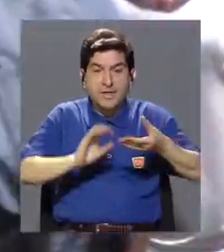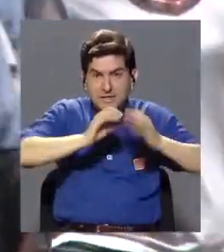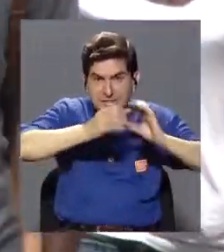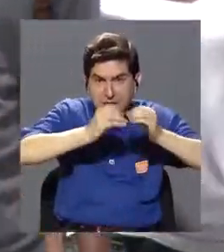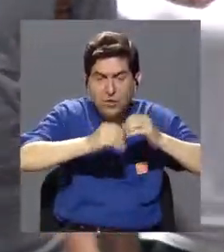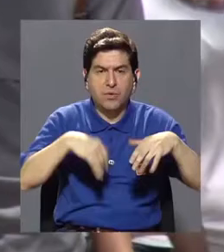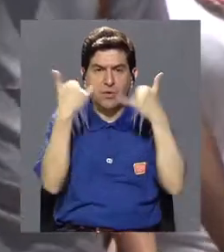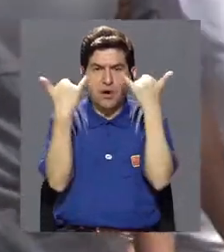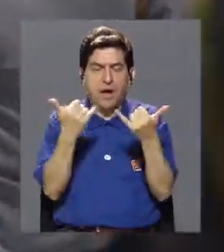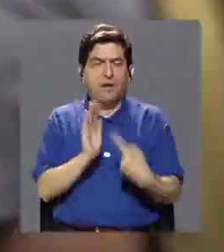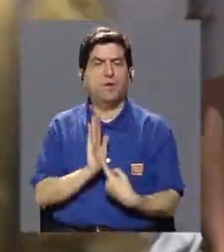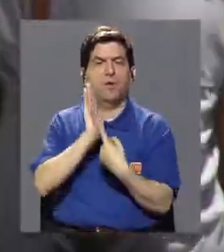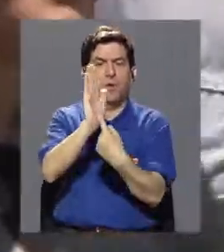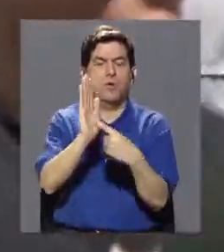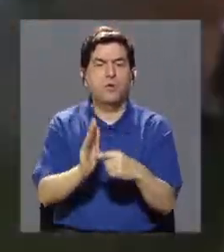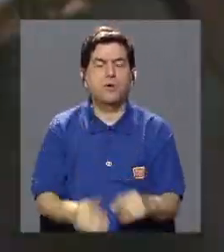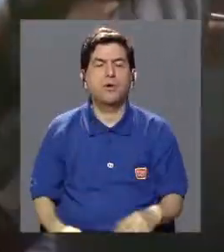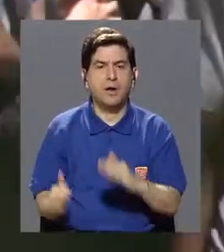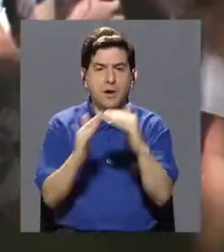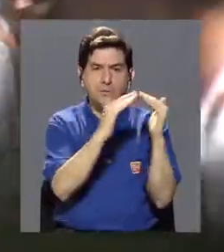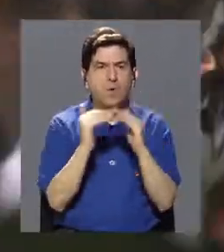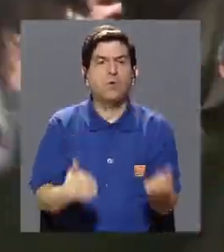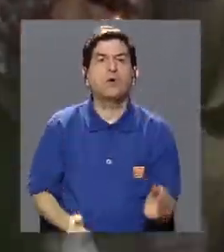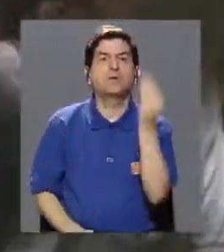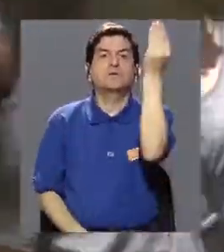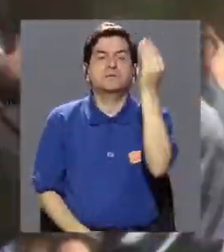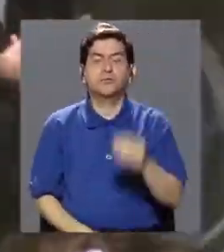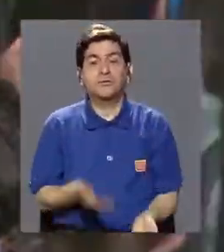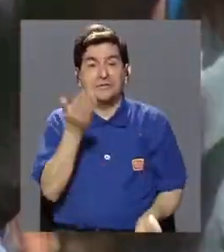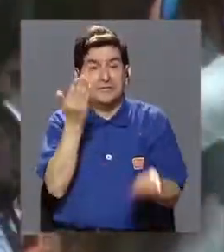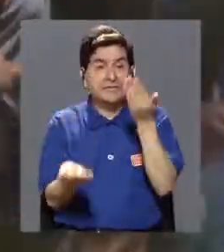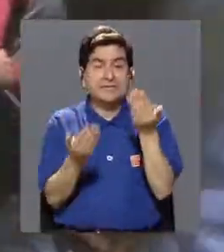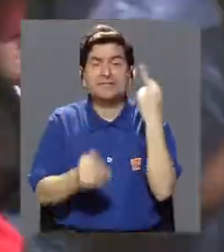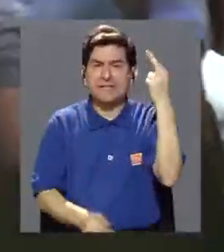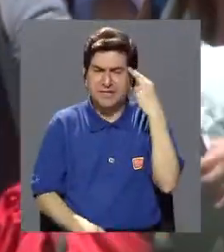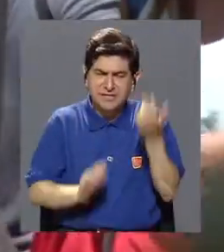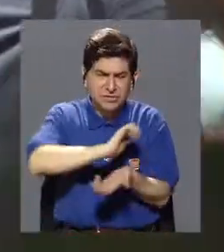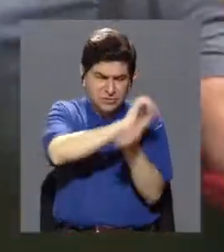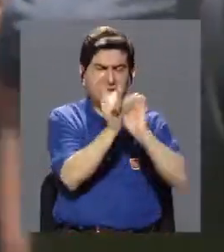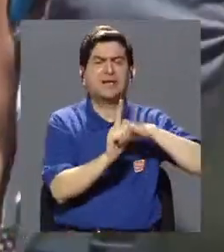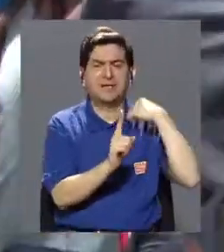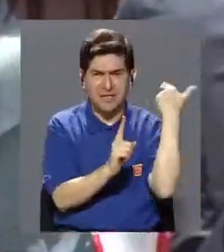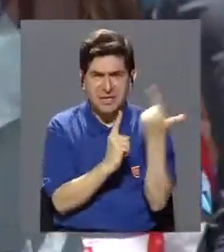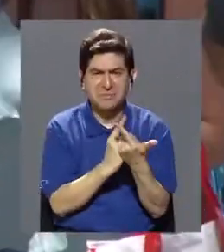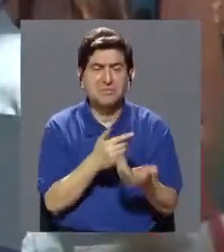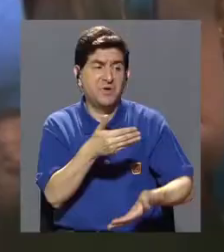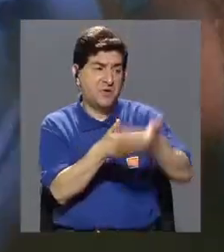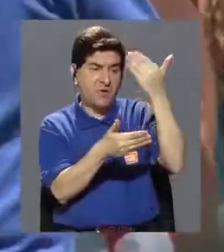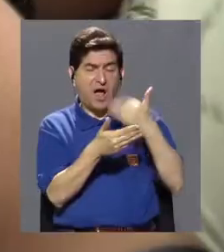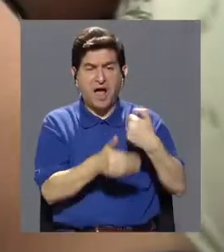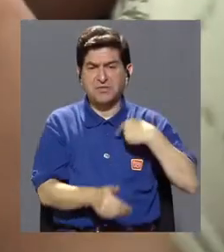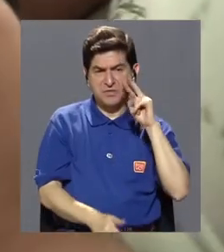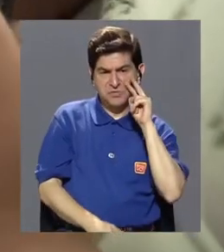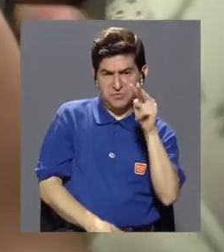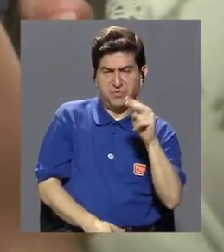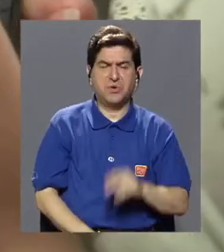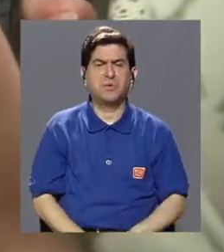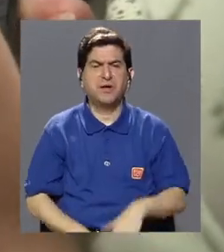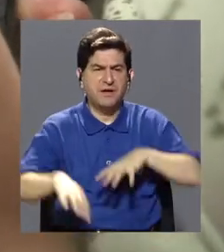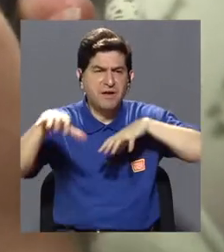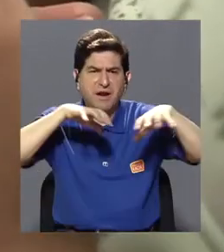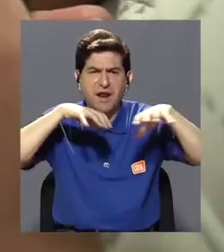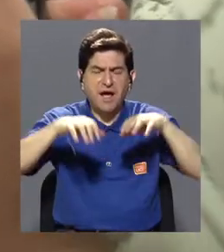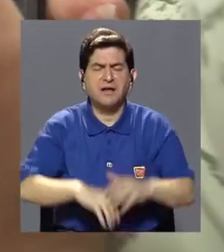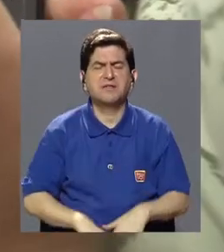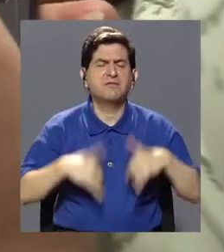de obesidad hoy en día se ven reflejados más en poblaciones jóvenes. Y quizás se da mucho por los cambios sociales. Antes uno observaba que las